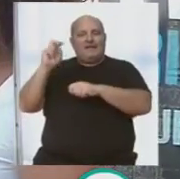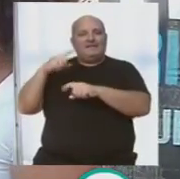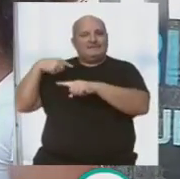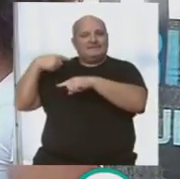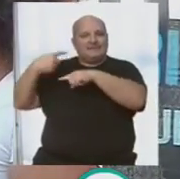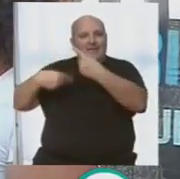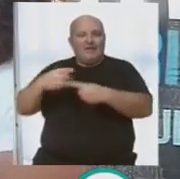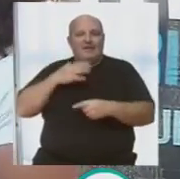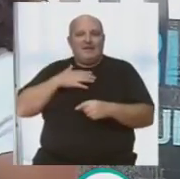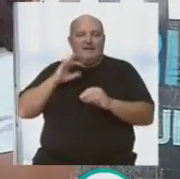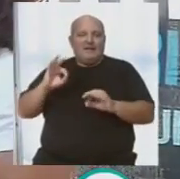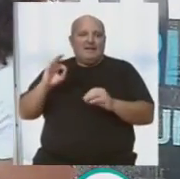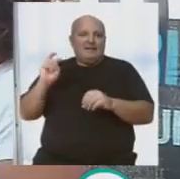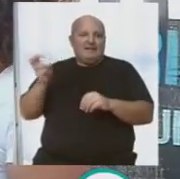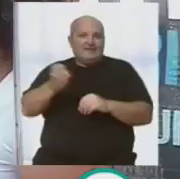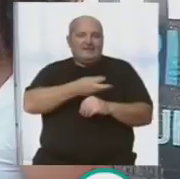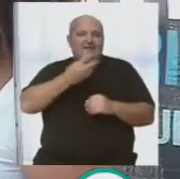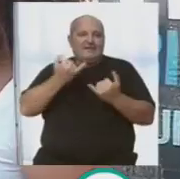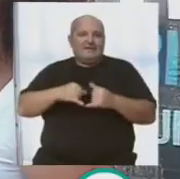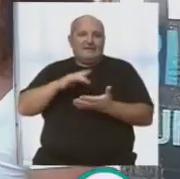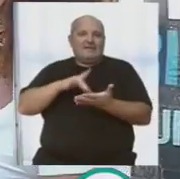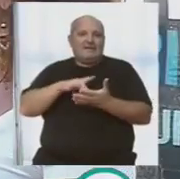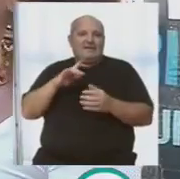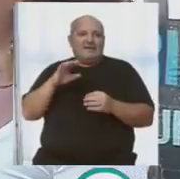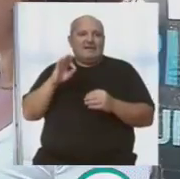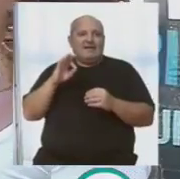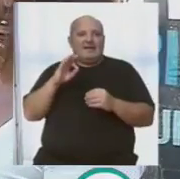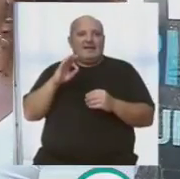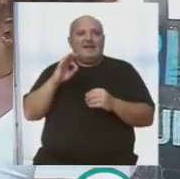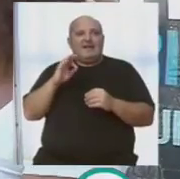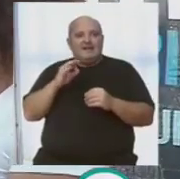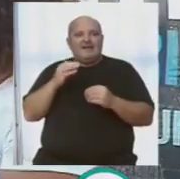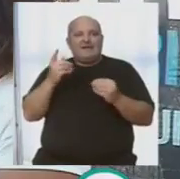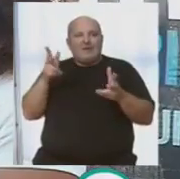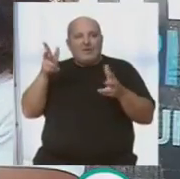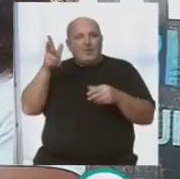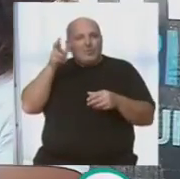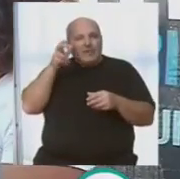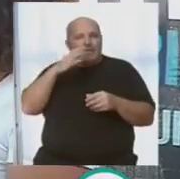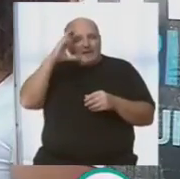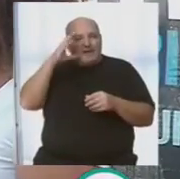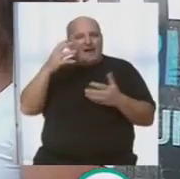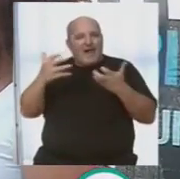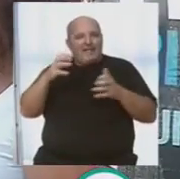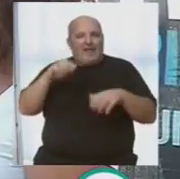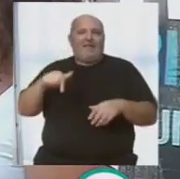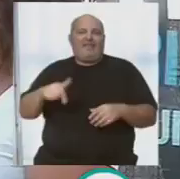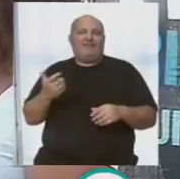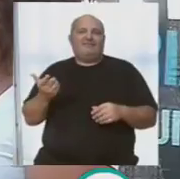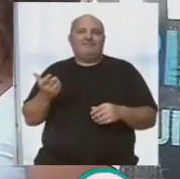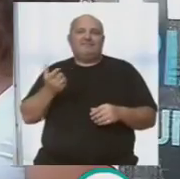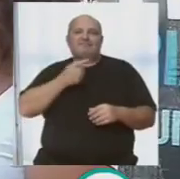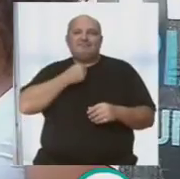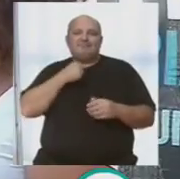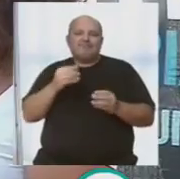tradición y la desgracia de nuestra ciudad que con la fiesta más grande que es el carnaval. que escuchas estas cosas de carnaval con ese arte que es en Cádiz, en este